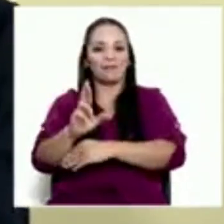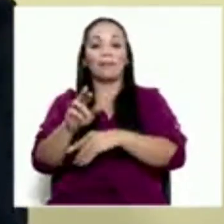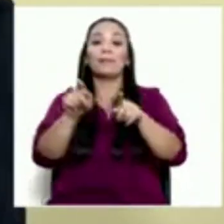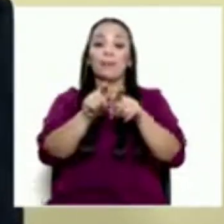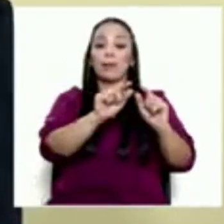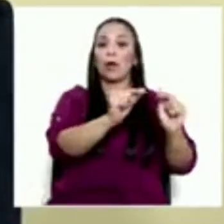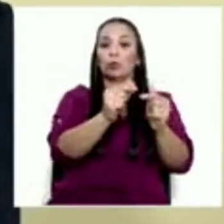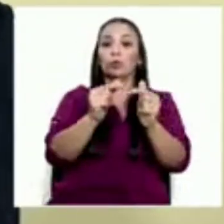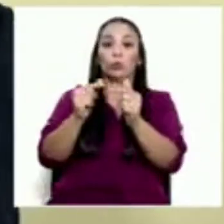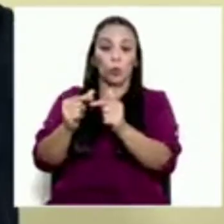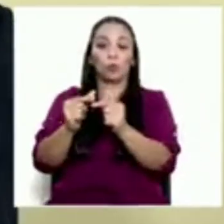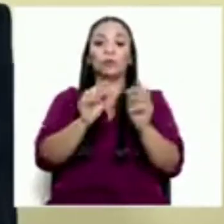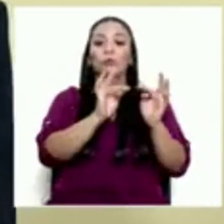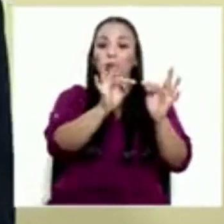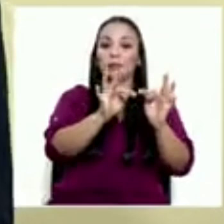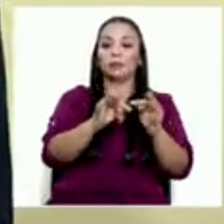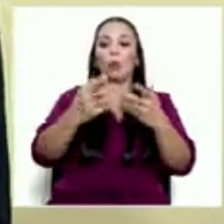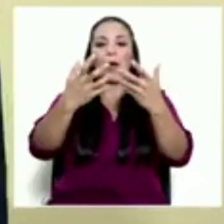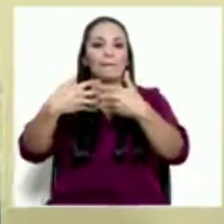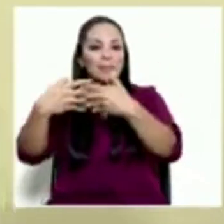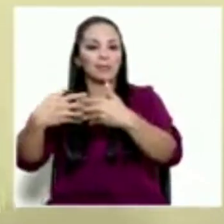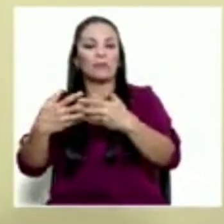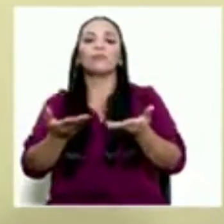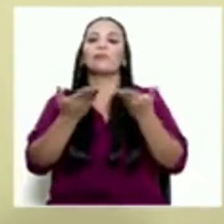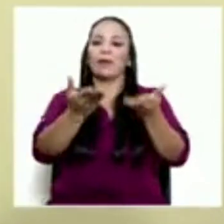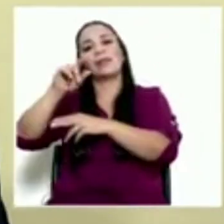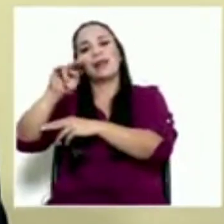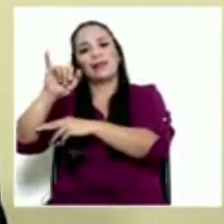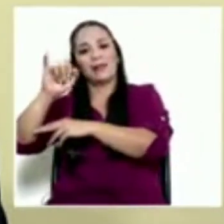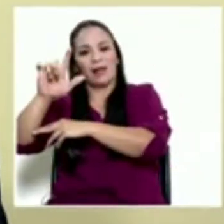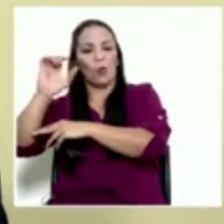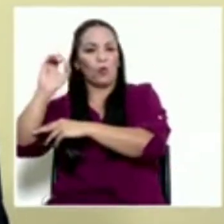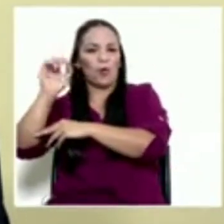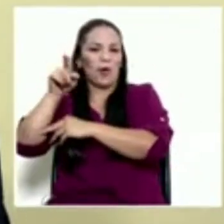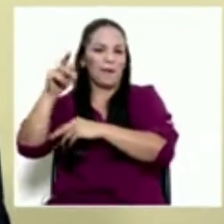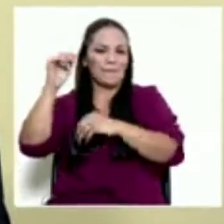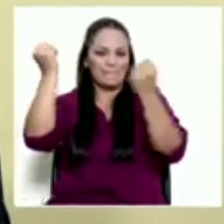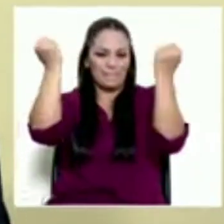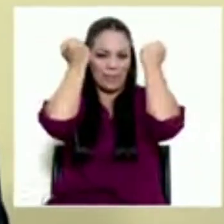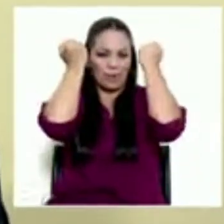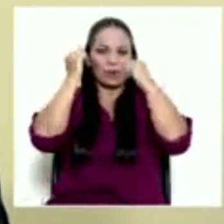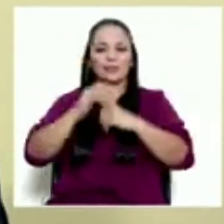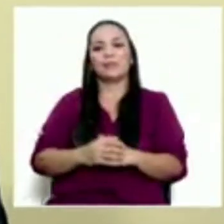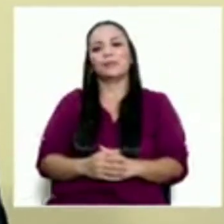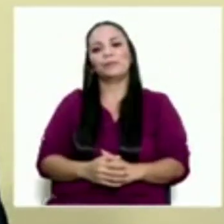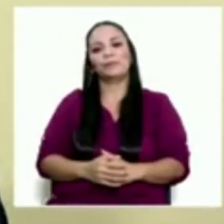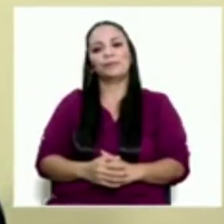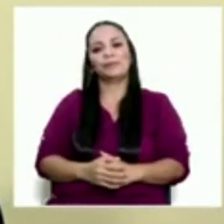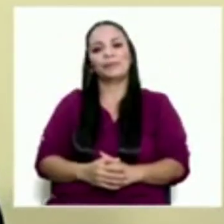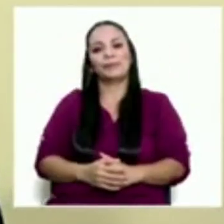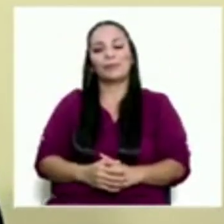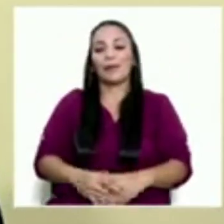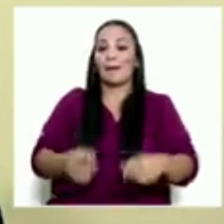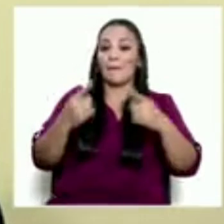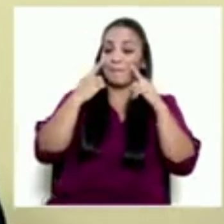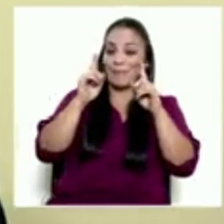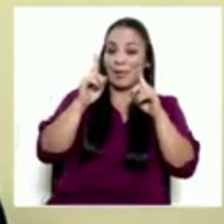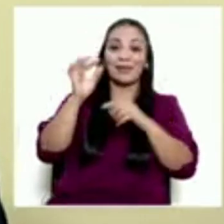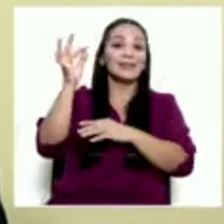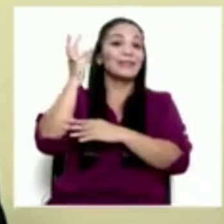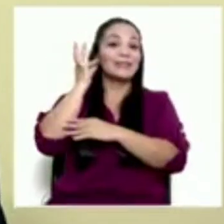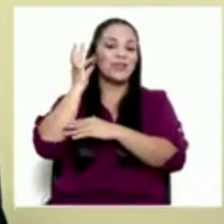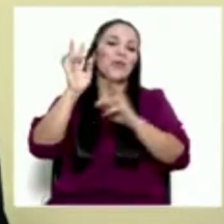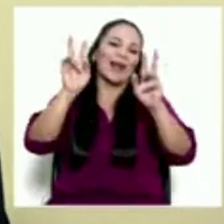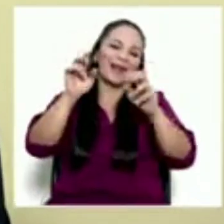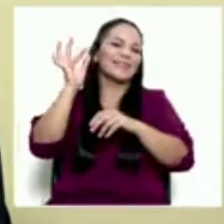cámaras involucradas y a los empresarios las soluciones del caso. La señora de Purral no viaja, ni tiene que hacer